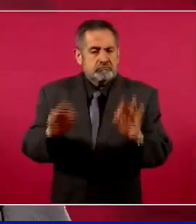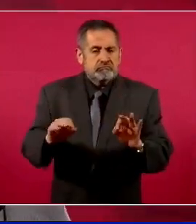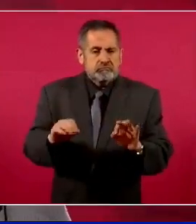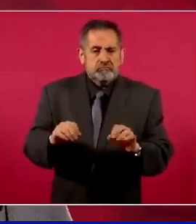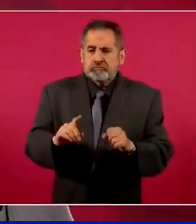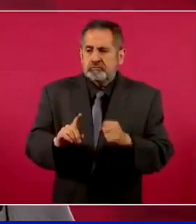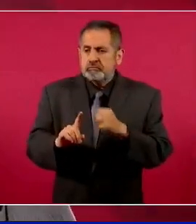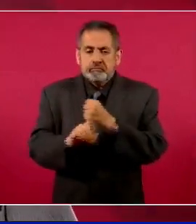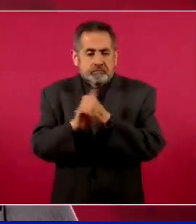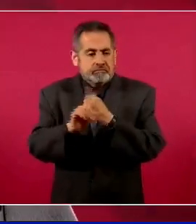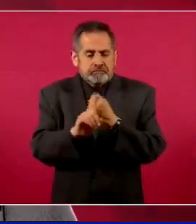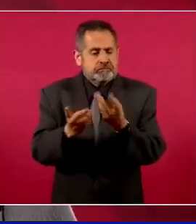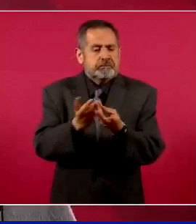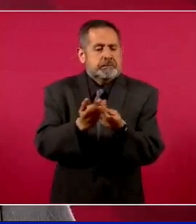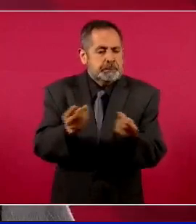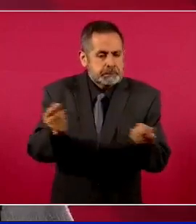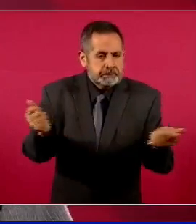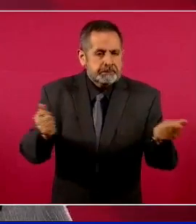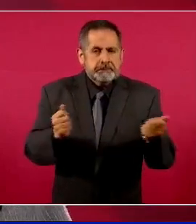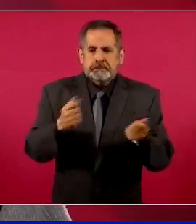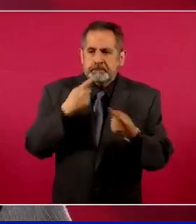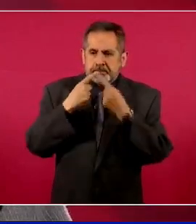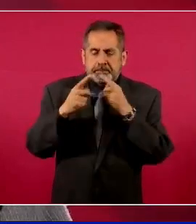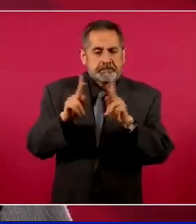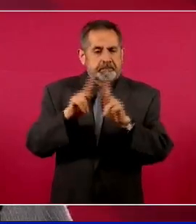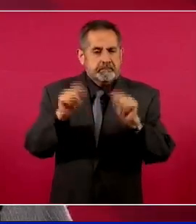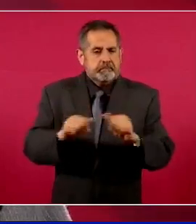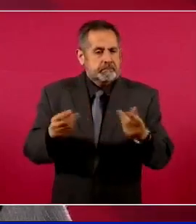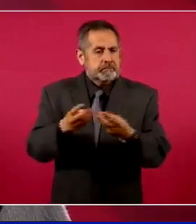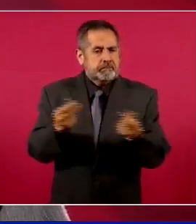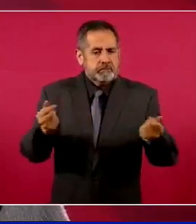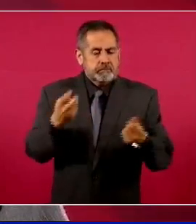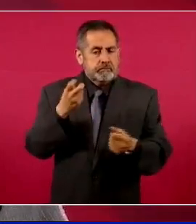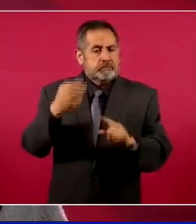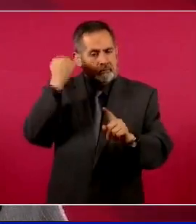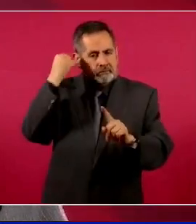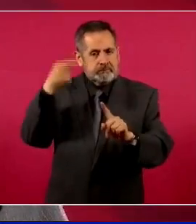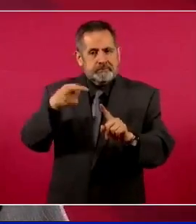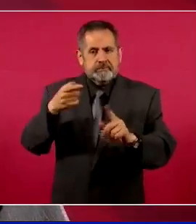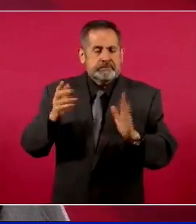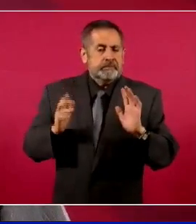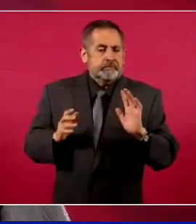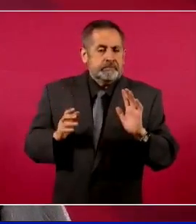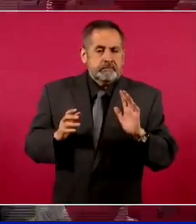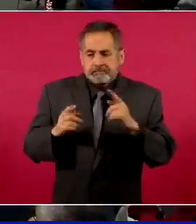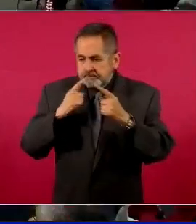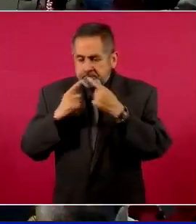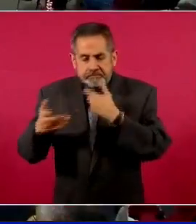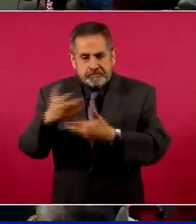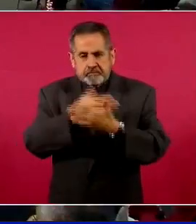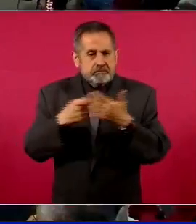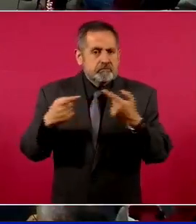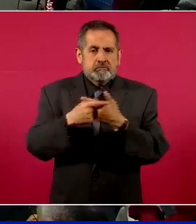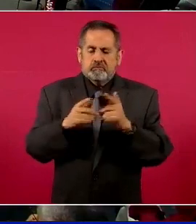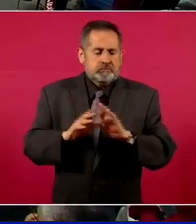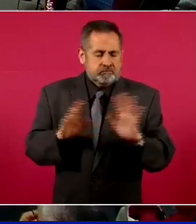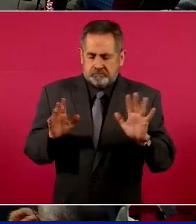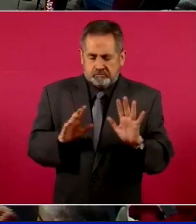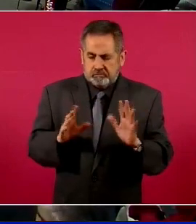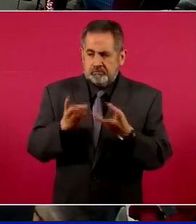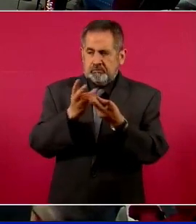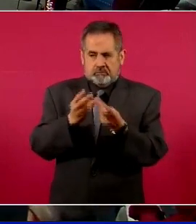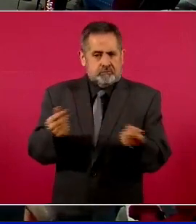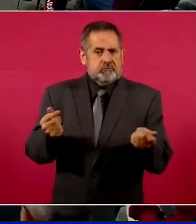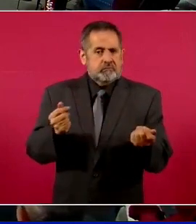solución pacífica, a esa controversia, a ese